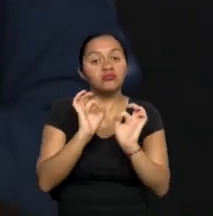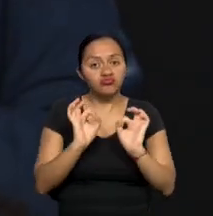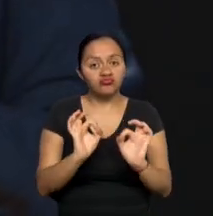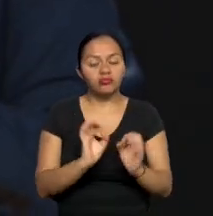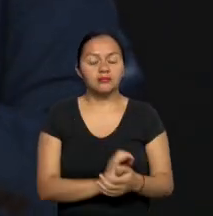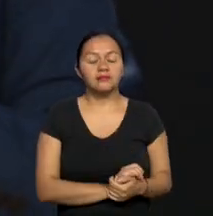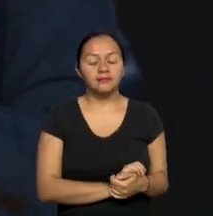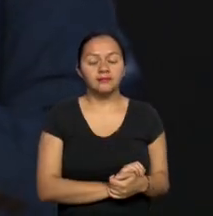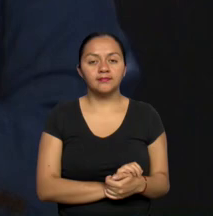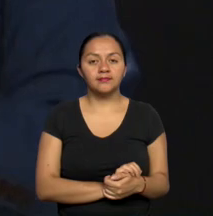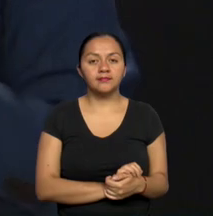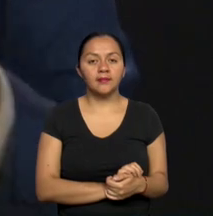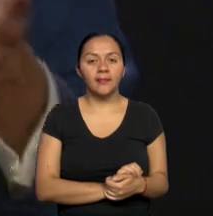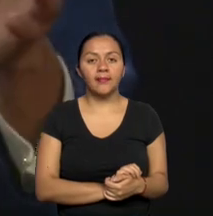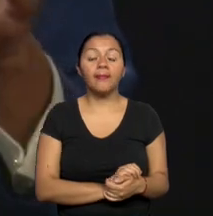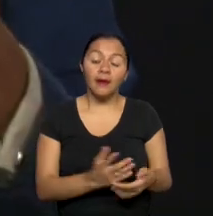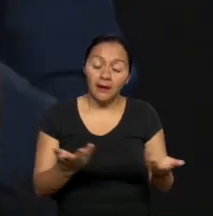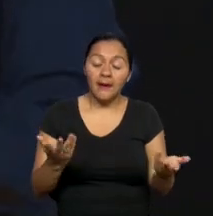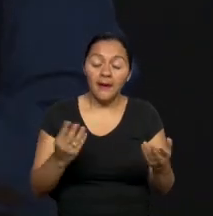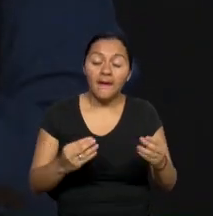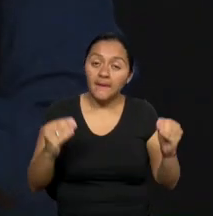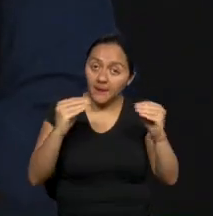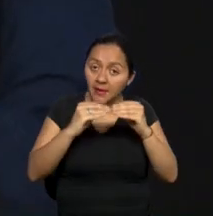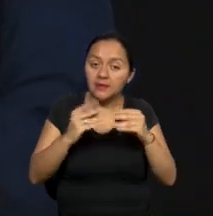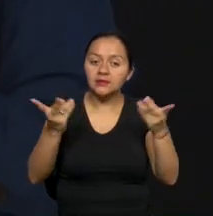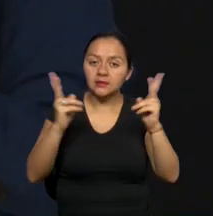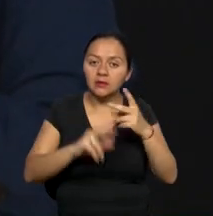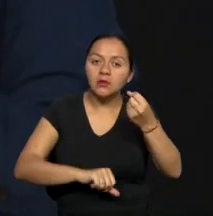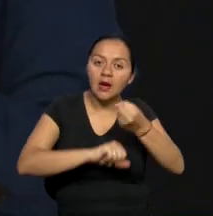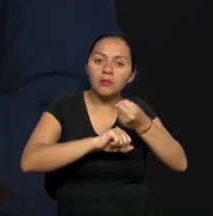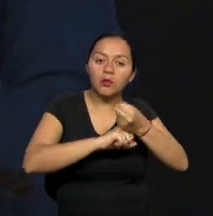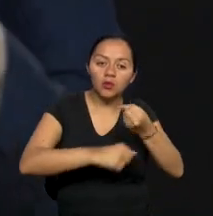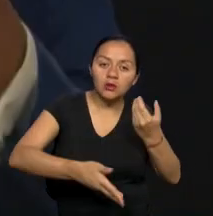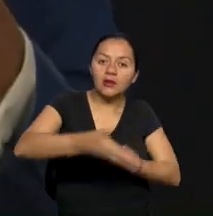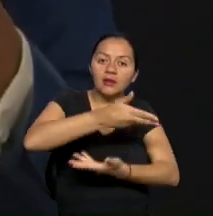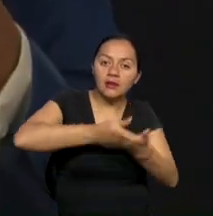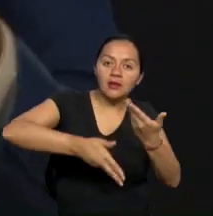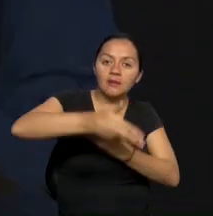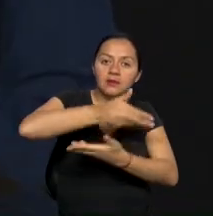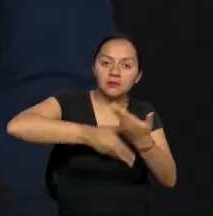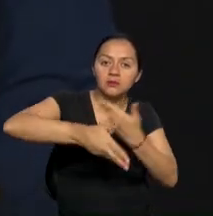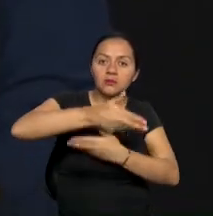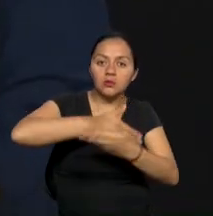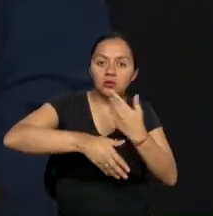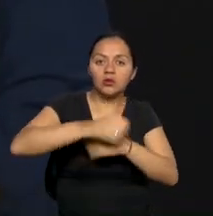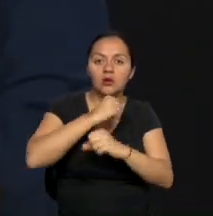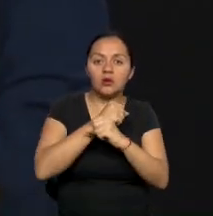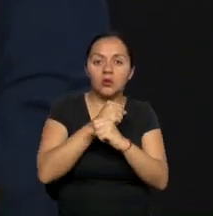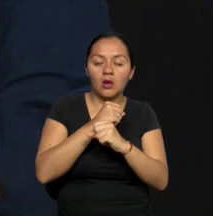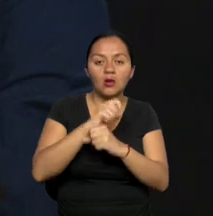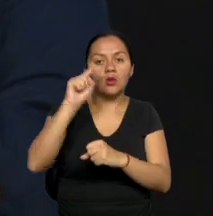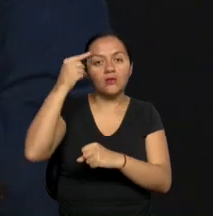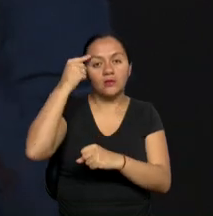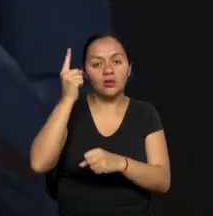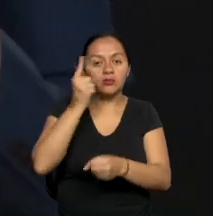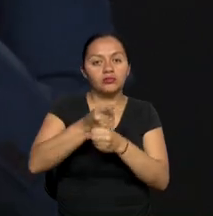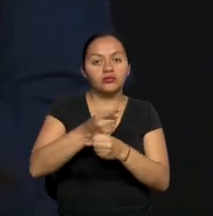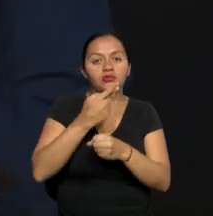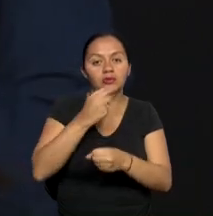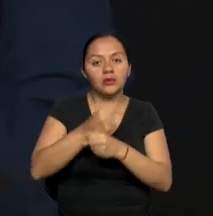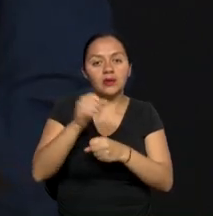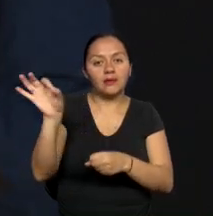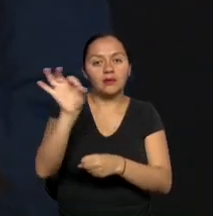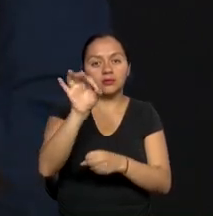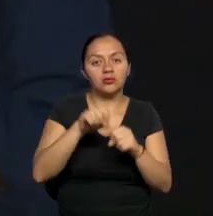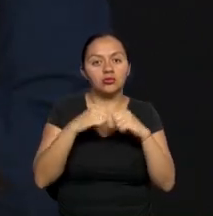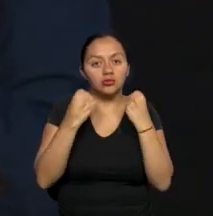de vincularlos laboralmente y aportar un poco a lo que está haciendo el Gobierno Nacional respecto a su